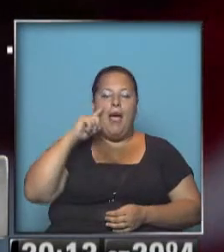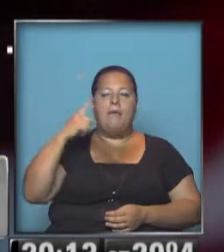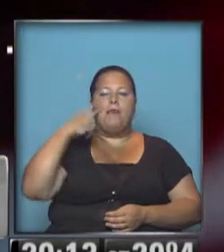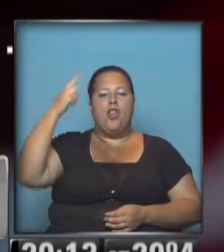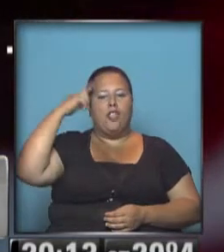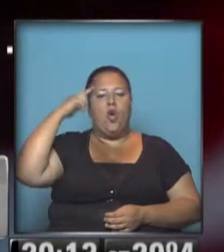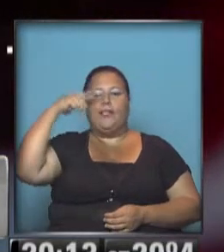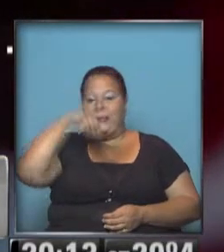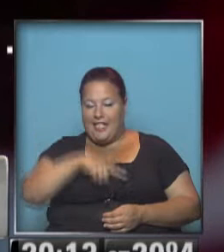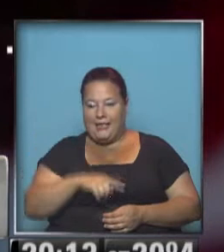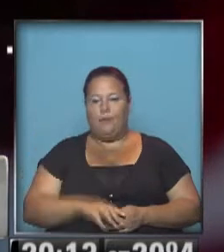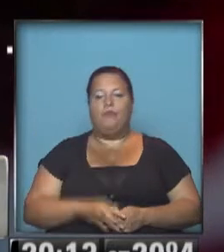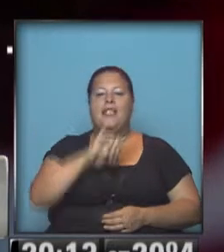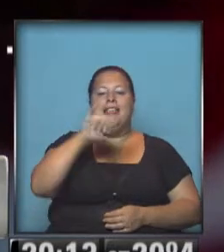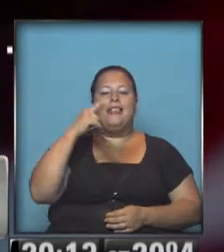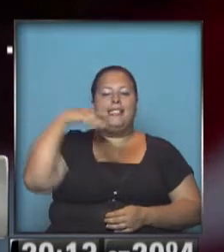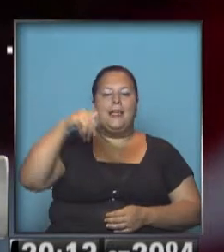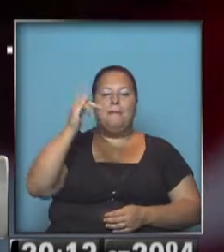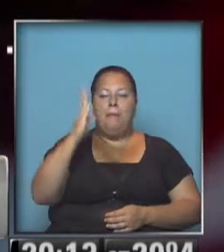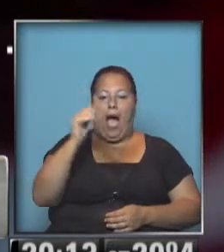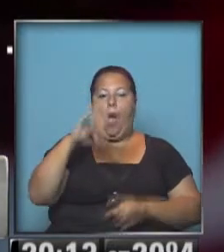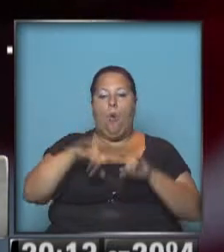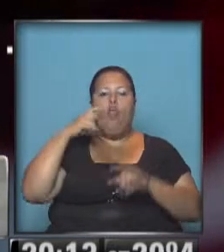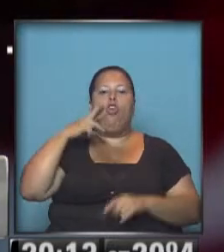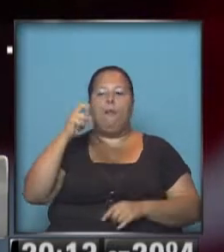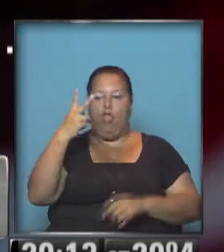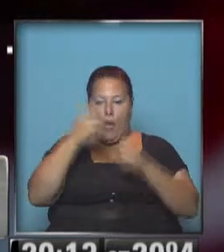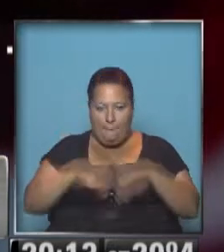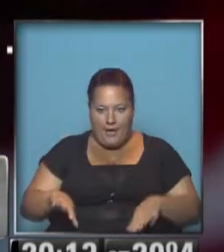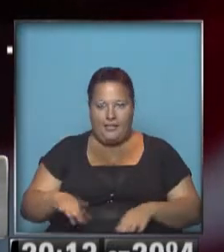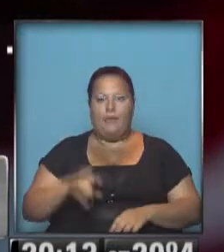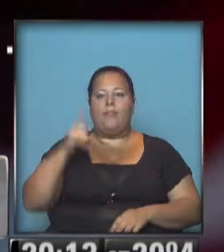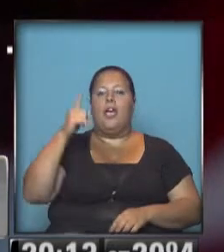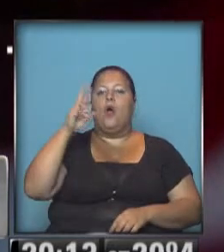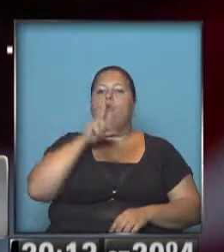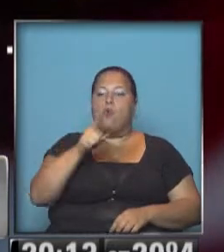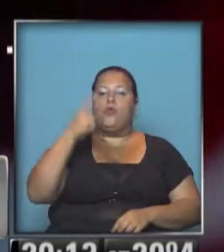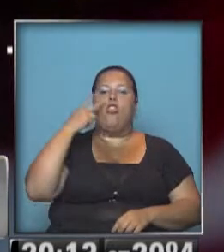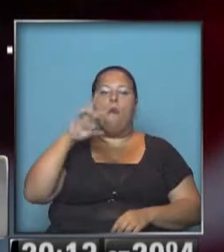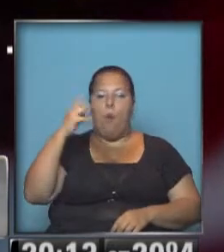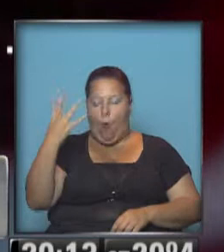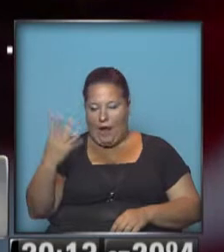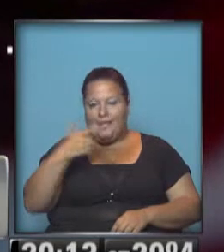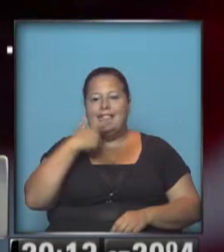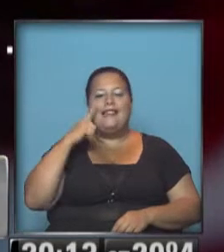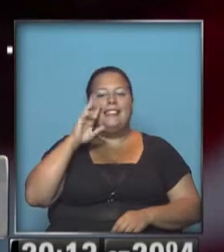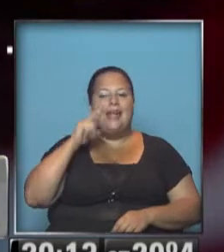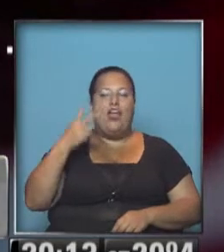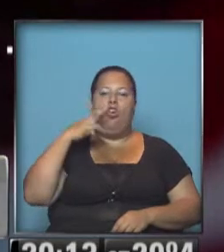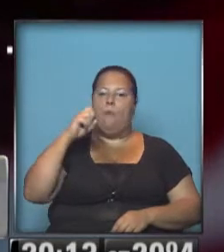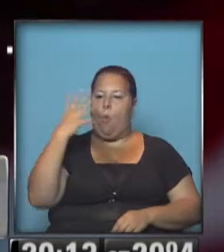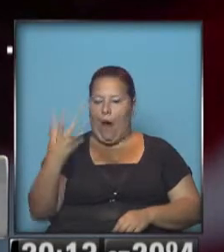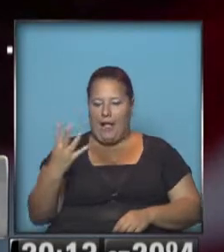1997, Zimbabue a partir de 2002, Bielorrusia en 2004, Siria en